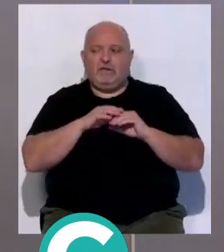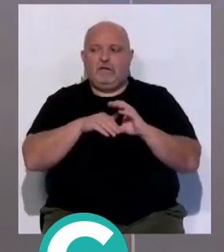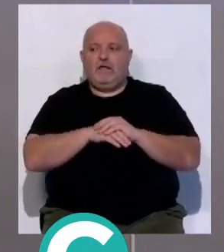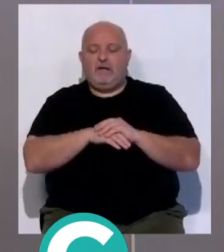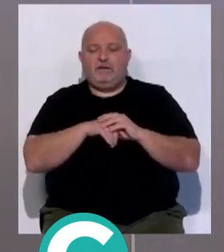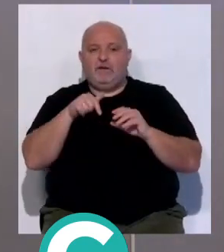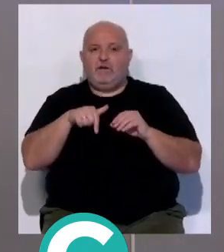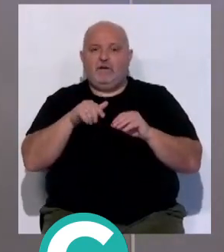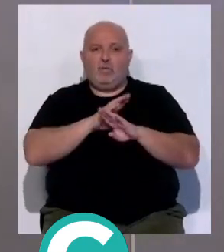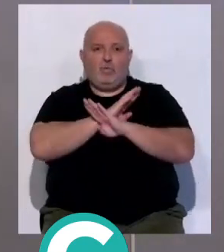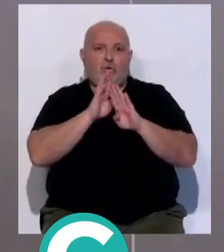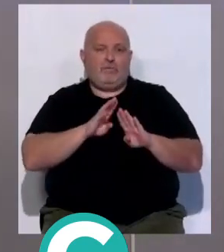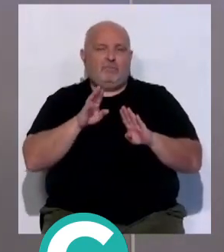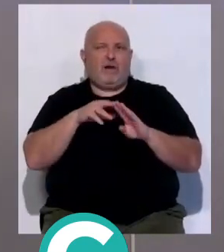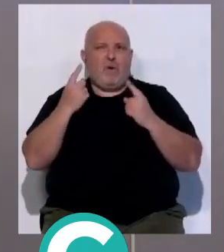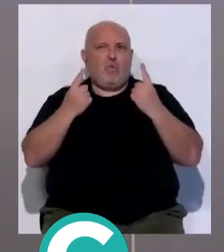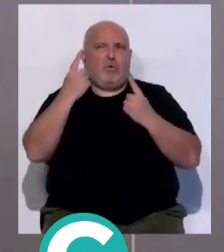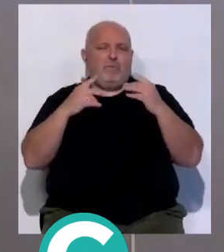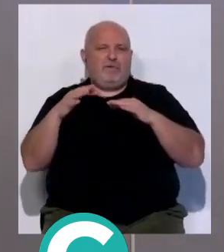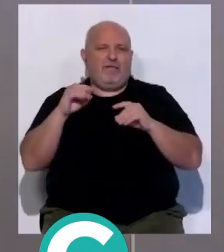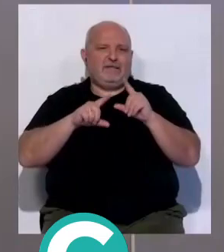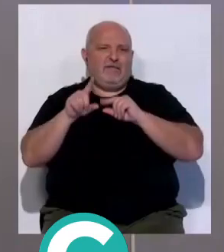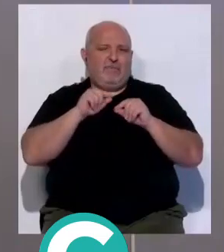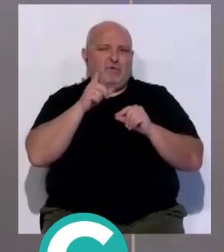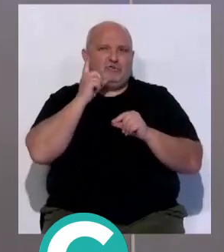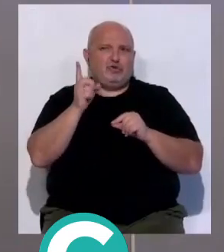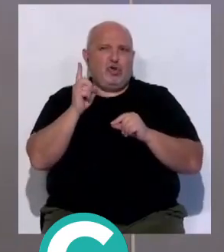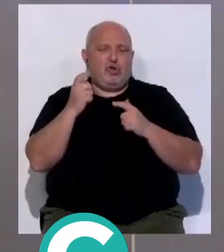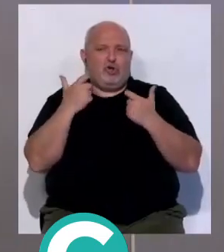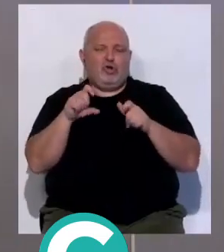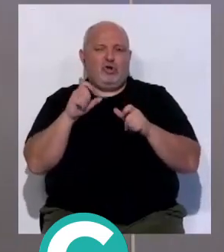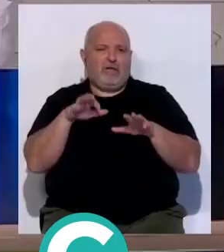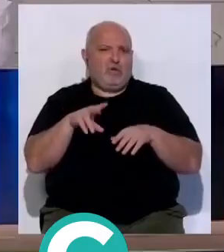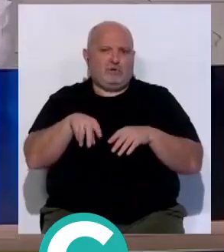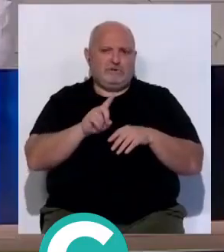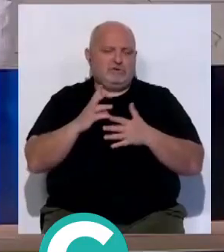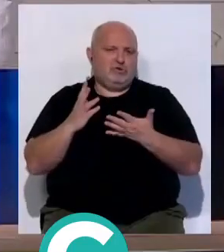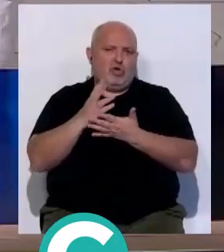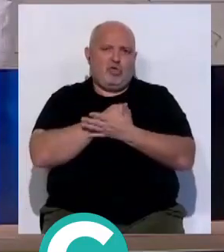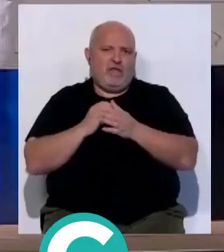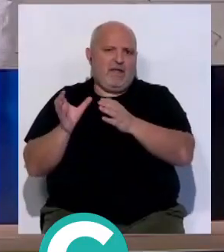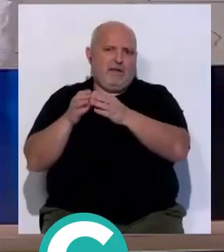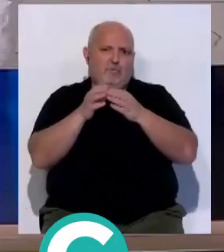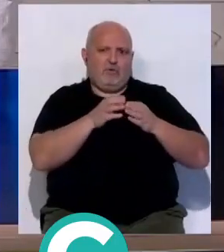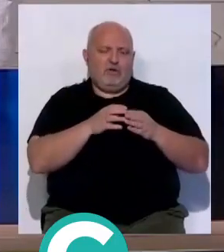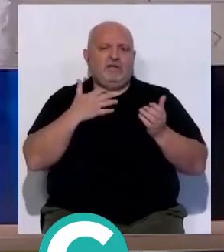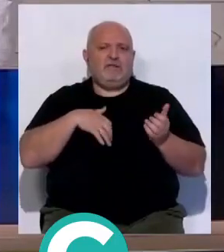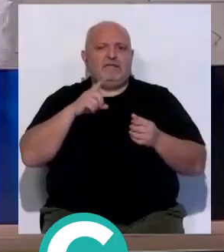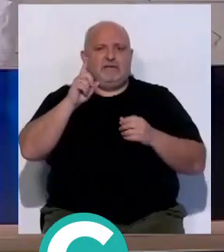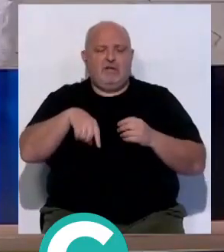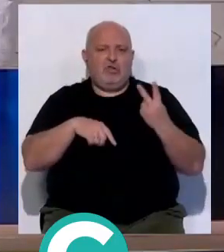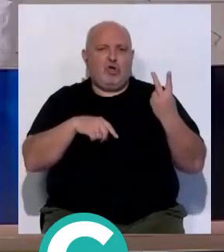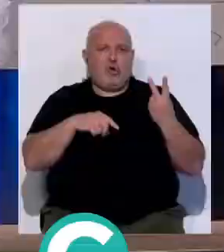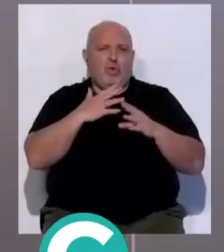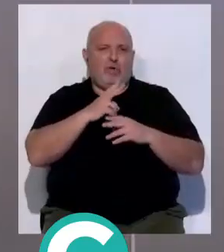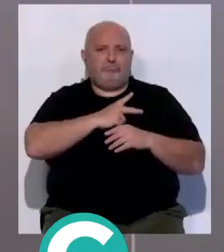ya hoy ya terminaban porque incluso este no era problema solamente del Cádiz, sino de todos los equipos. El propio Sevilla tiene a dos